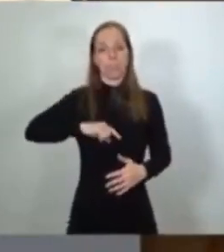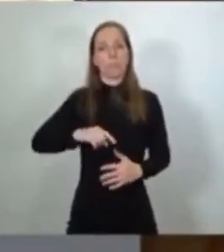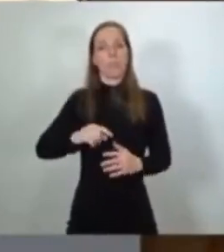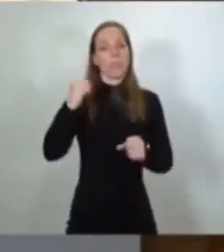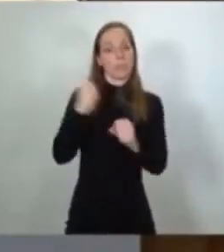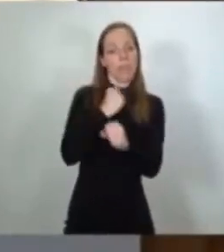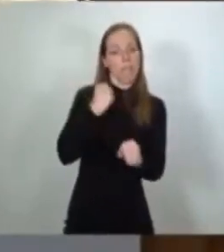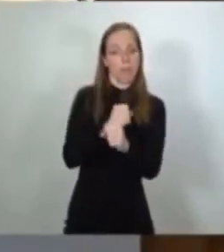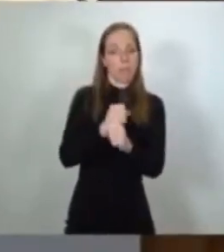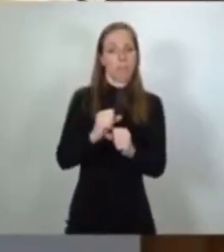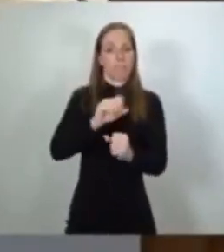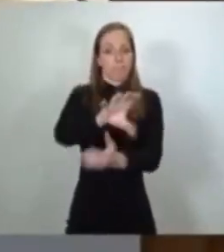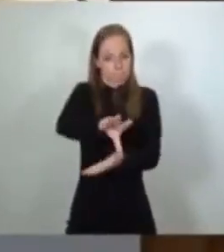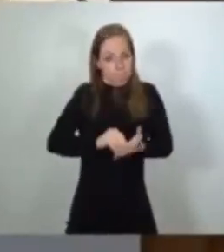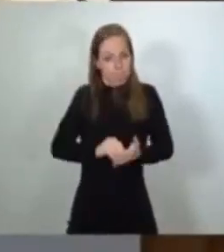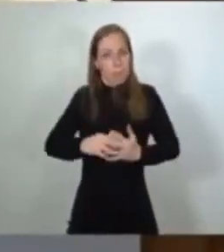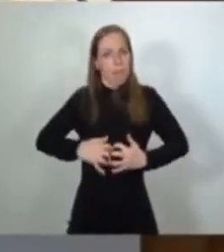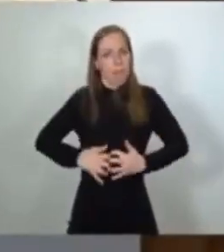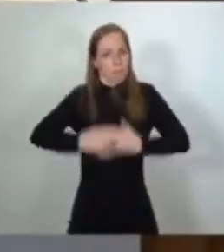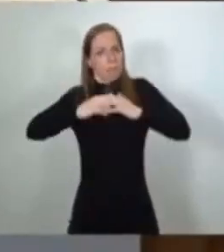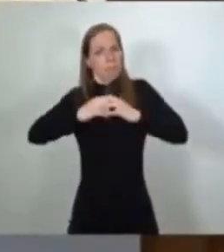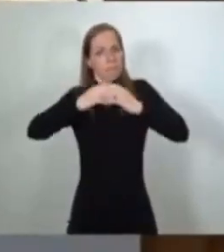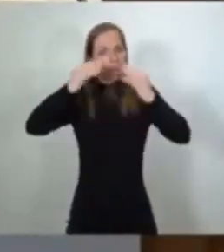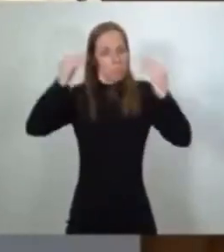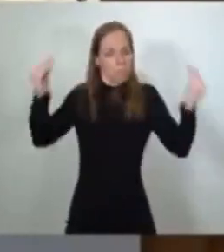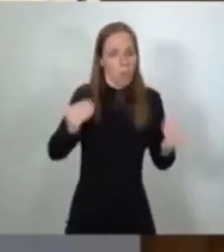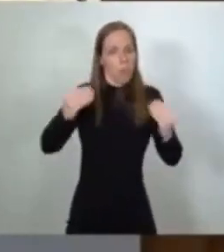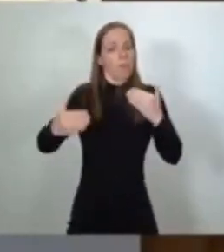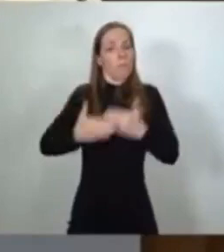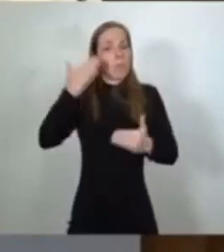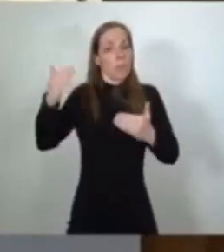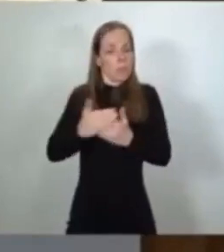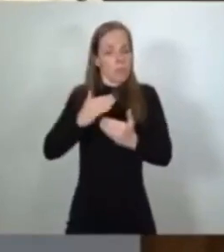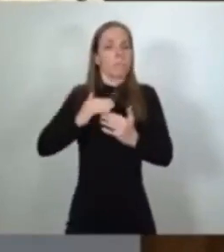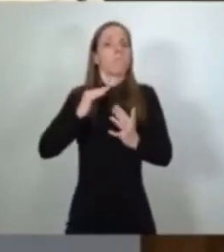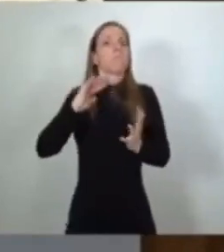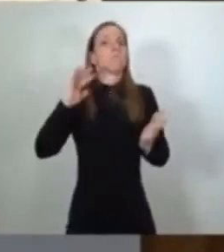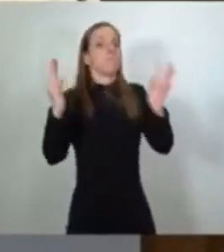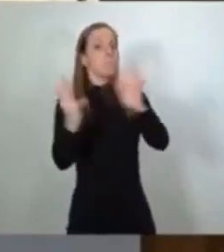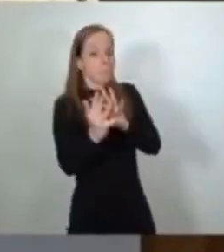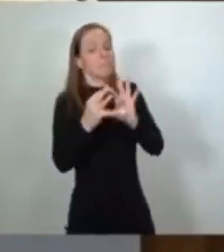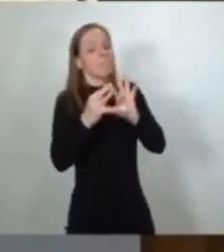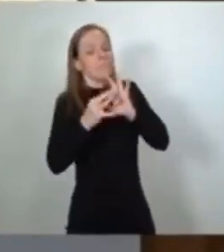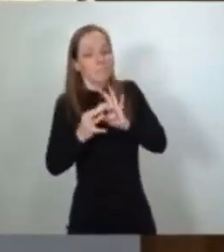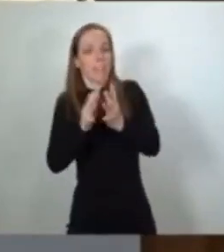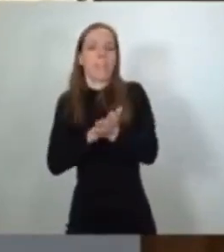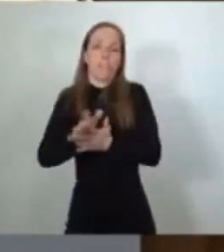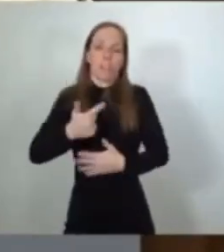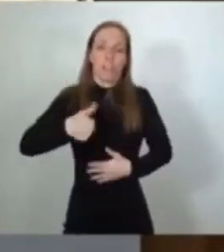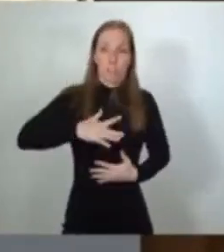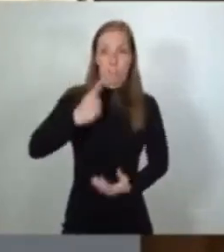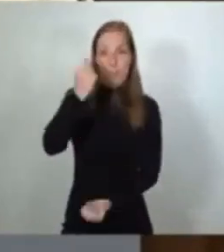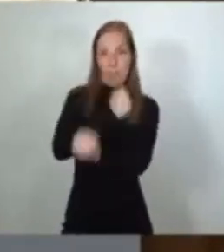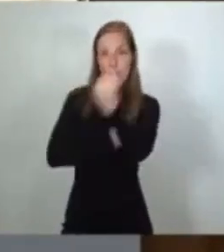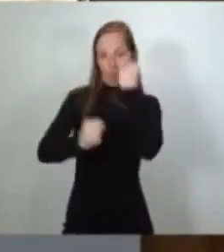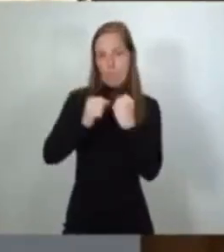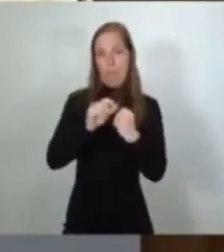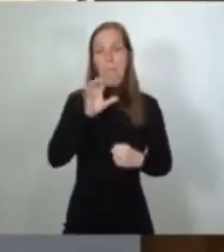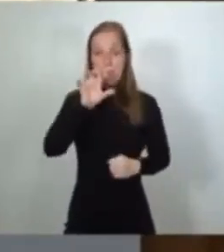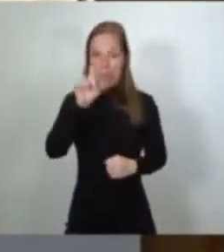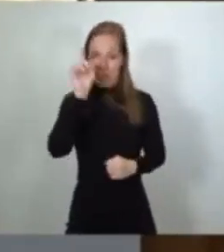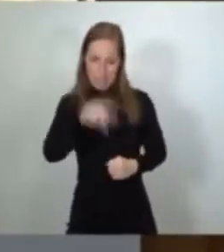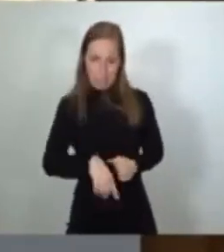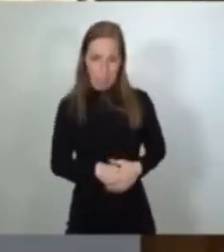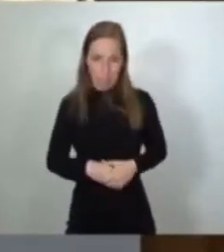el empleo, estaremos recuperando, modernizando y transformando nuestra economía y nuestro país. Tal